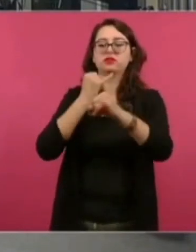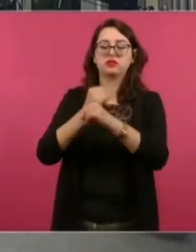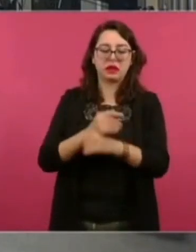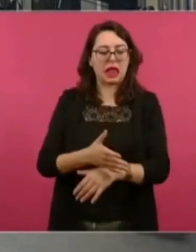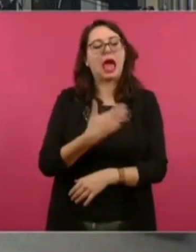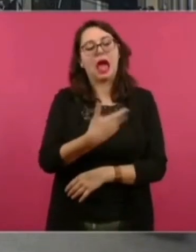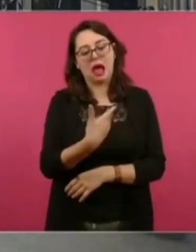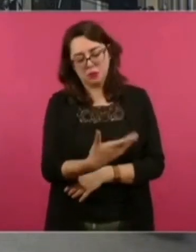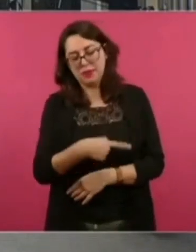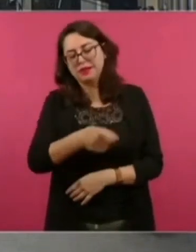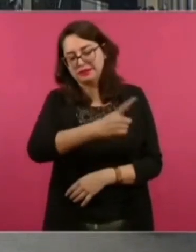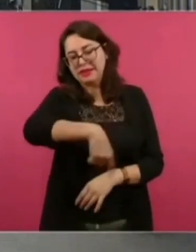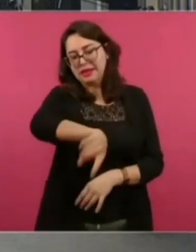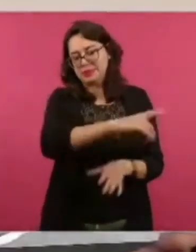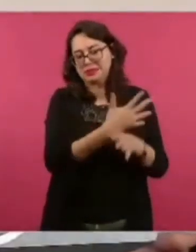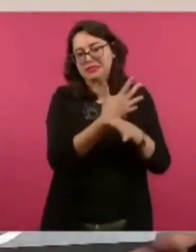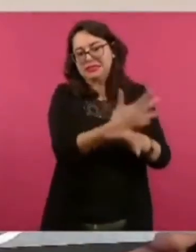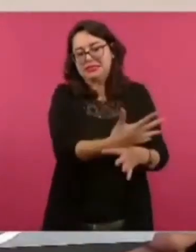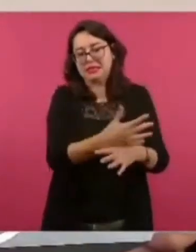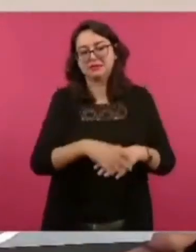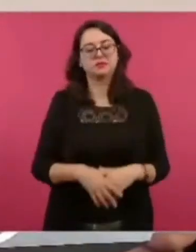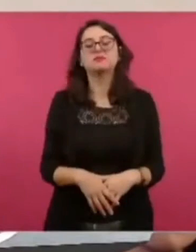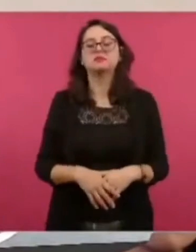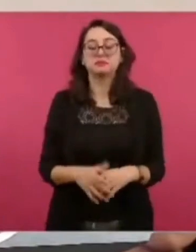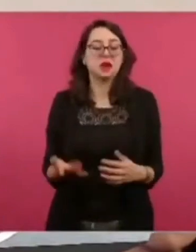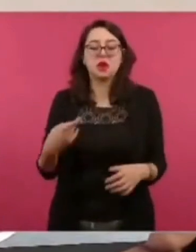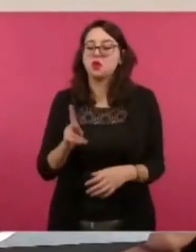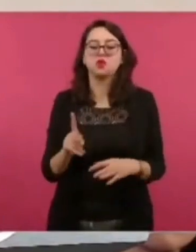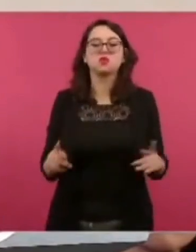pero así estamos. Entonces,